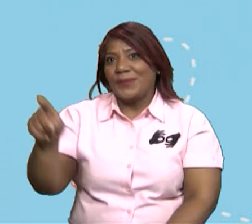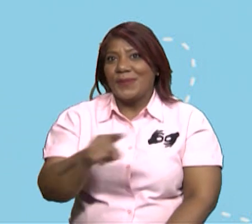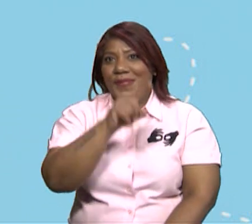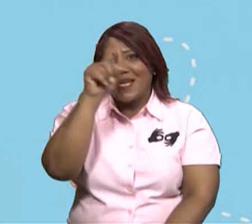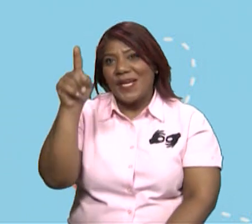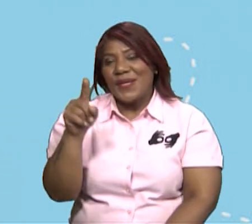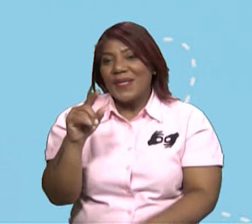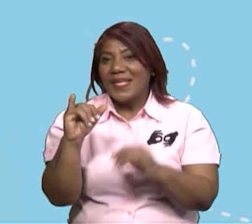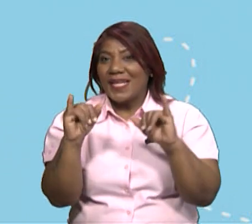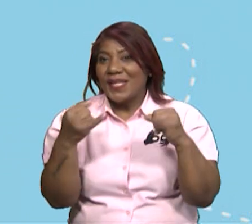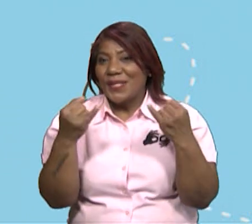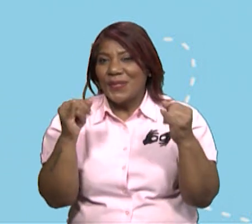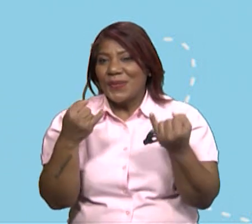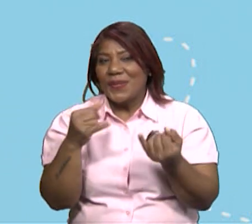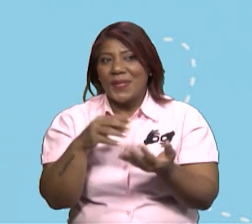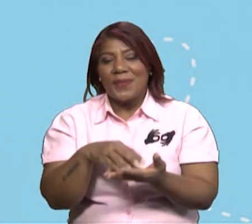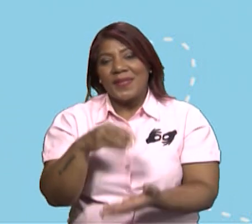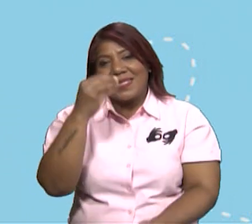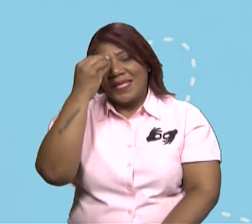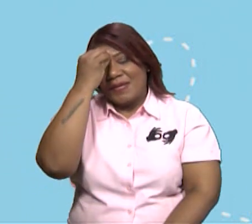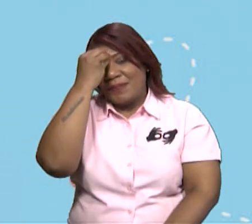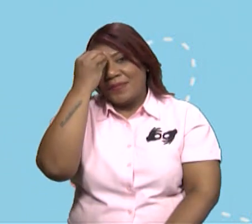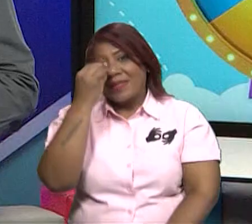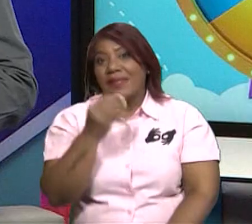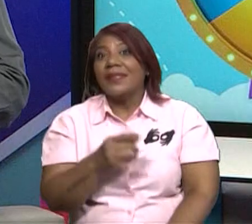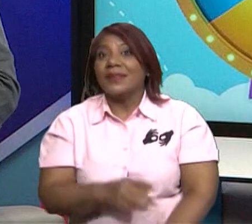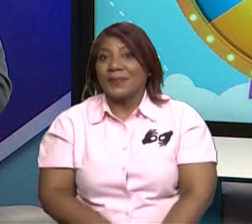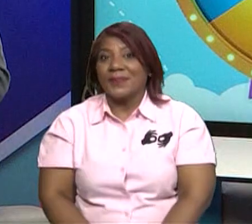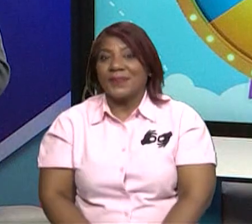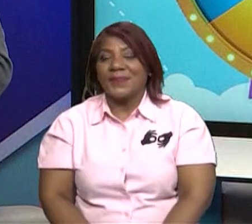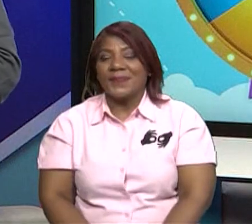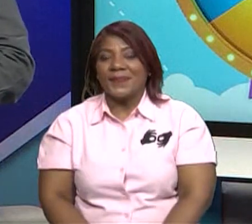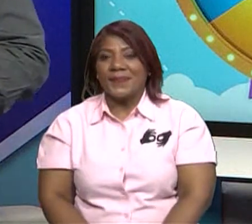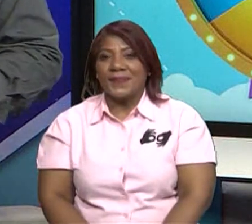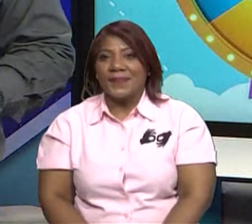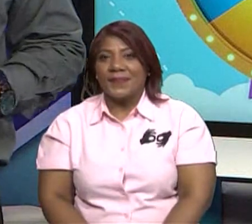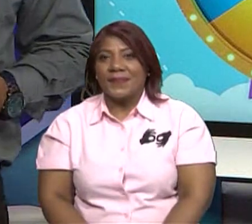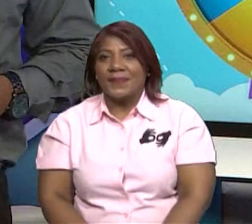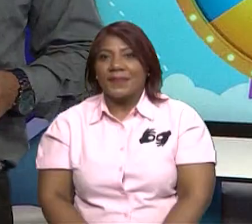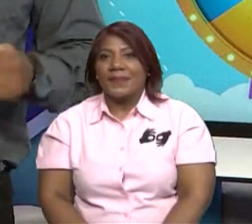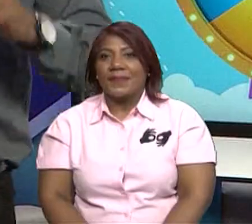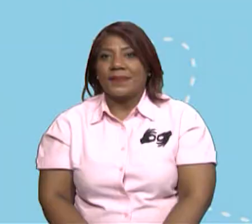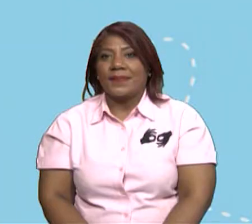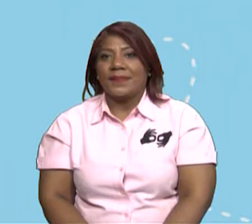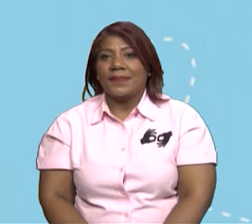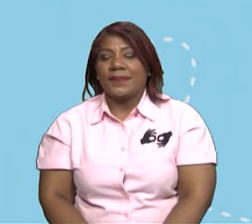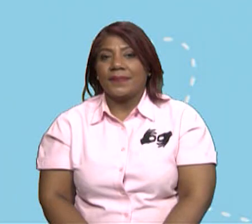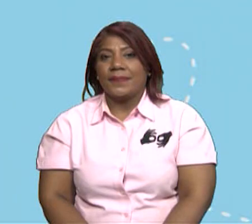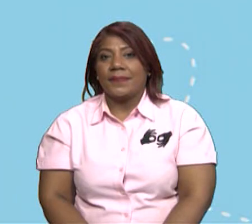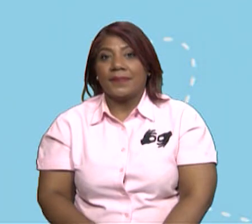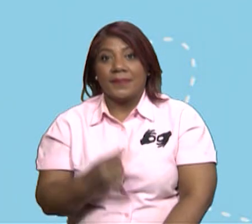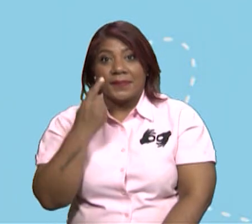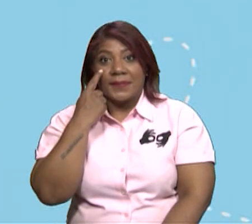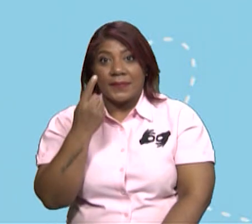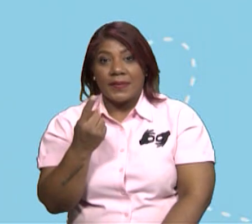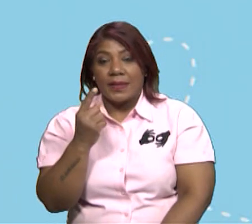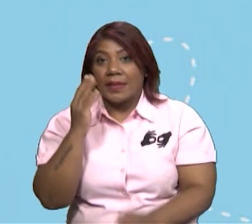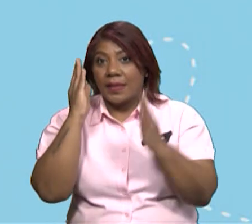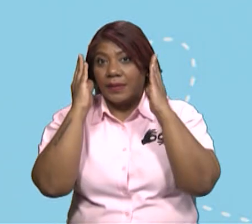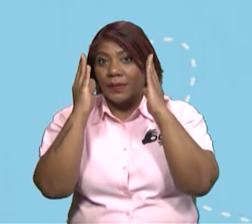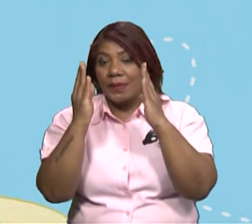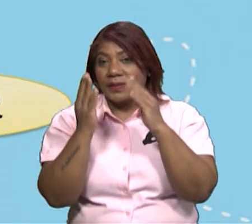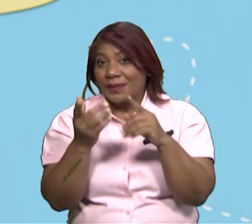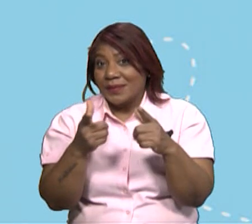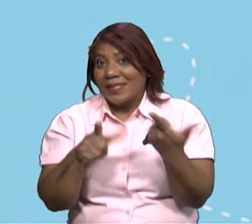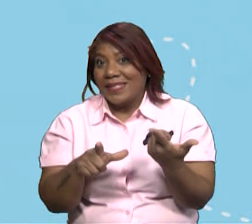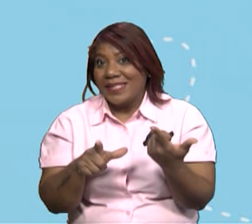vamos a estudiar estos impactos. ¿Ok? ¿Te parece? ¿Sí? Bien. ¿Estás listo? Muy